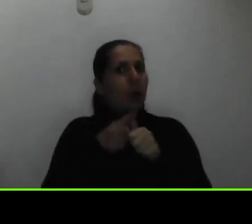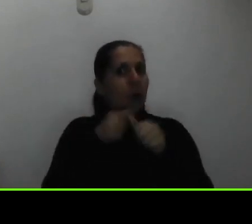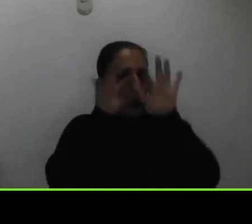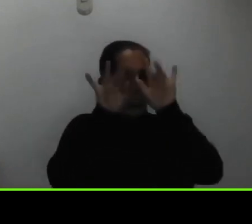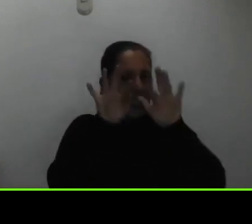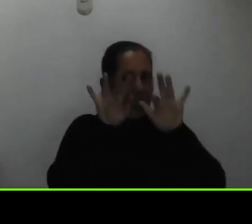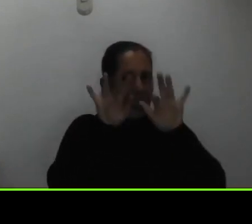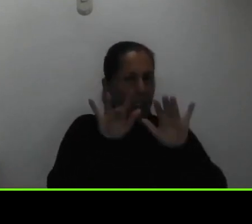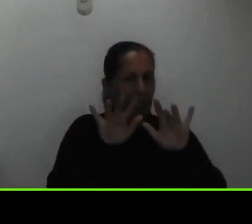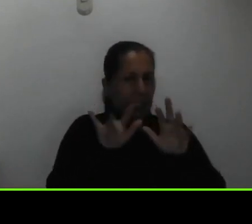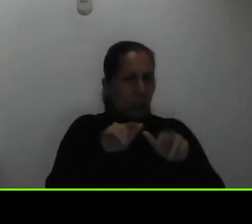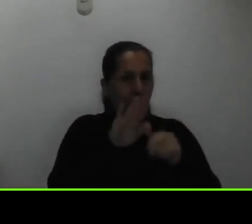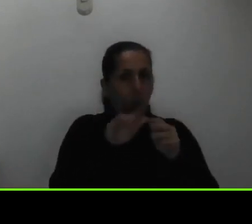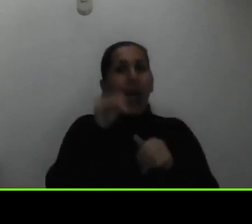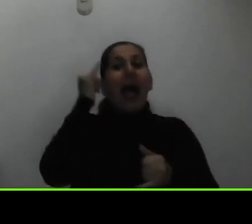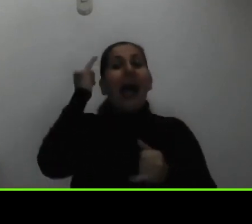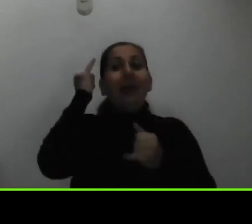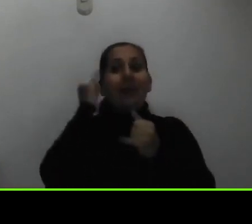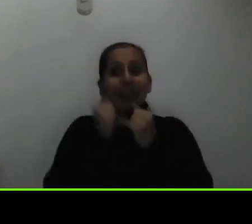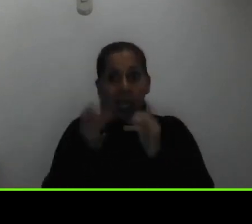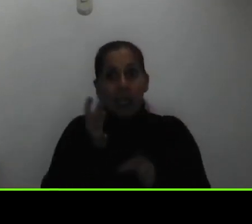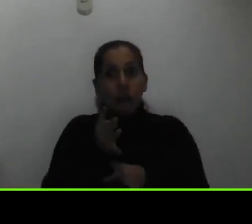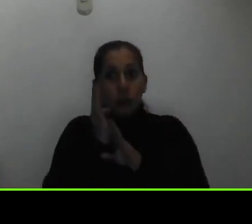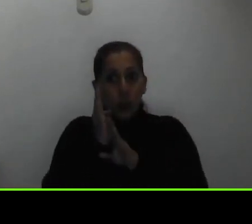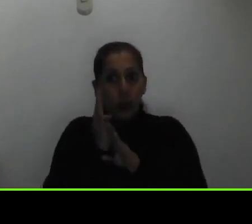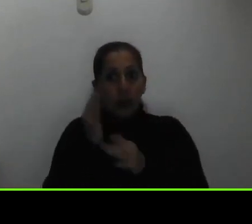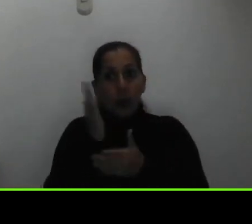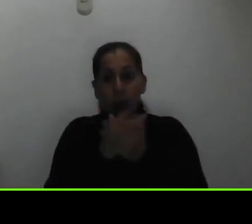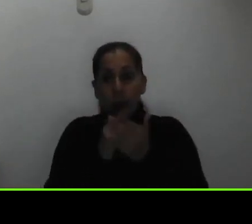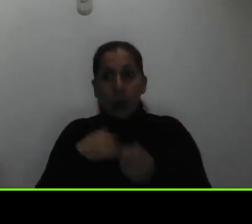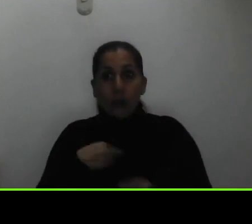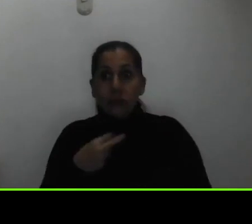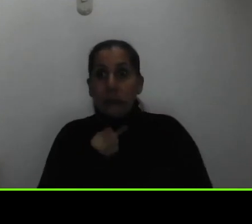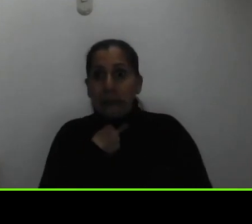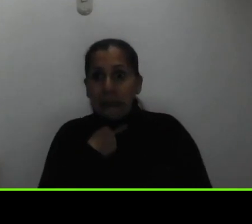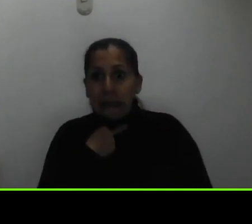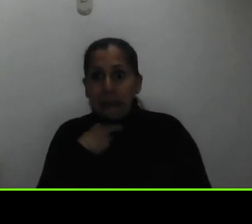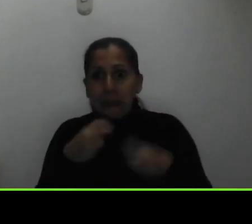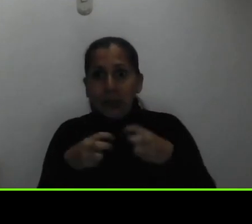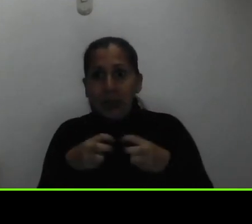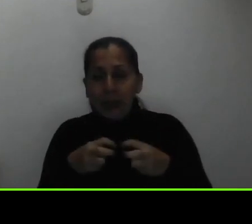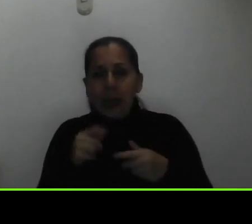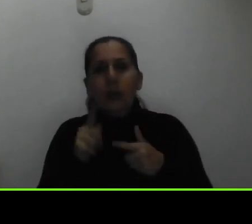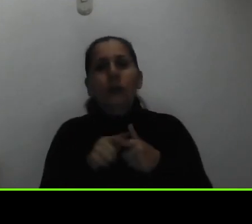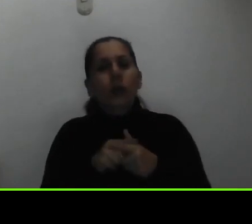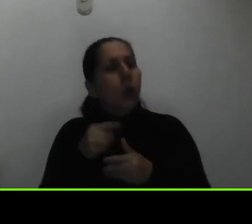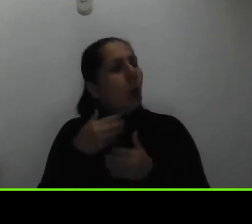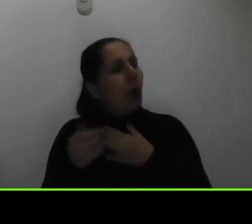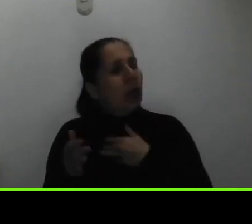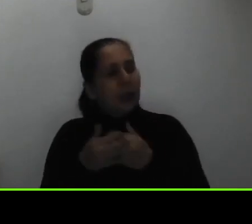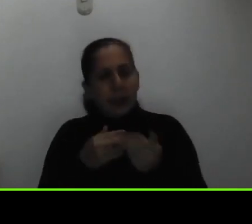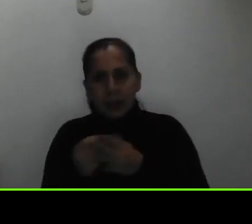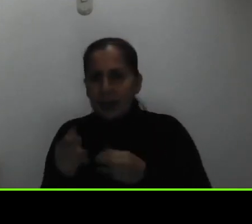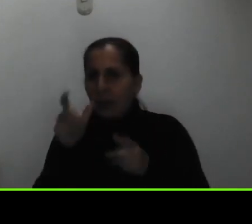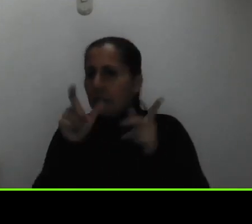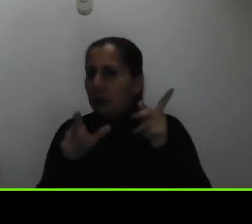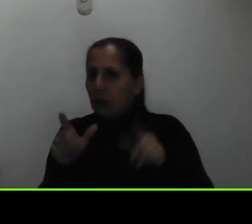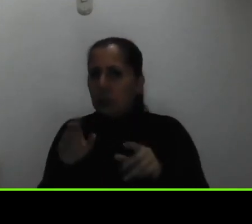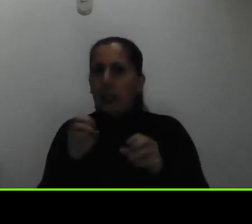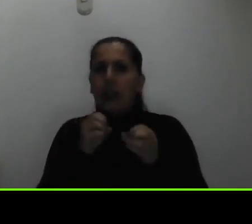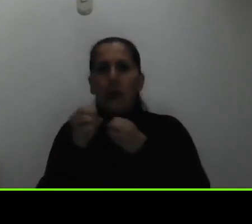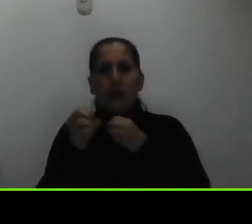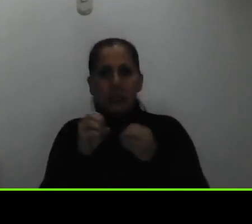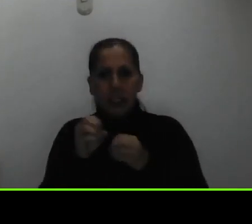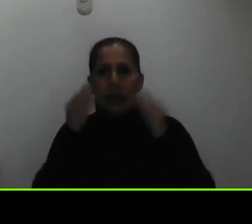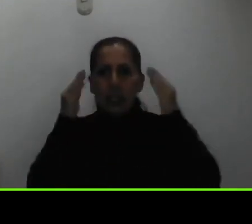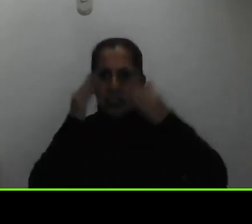documentos presentan dificultades cualquier persona de la oficina de atención y económica les va a orientar en cómo podríamos